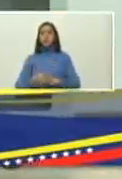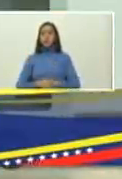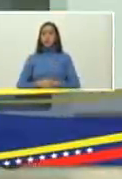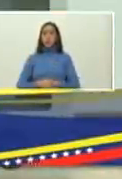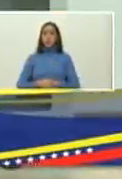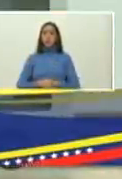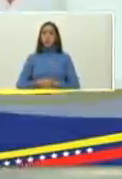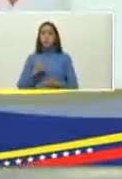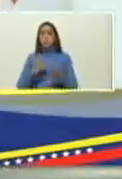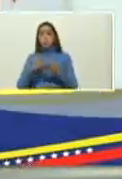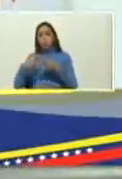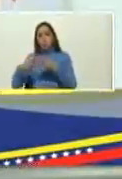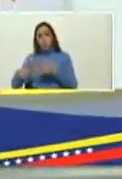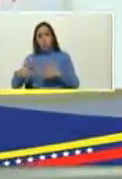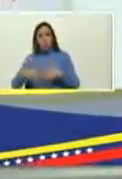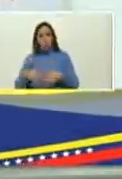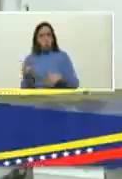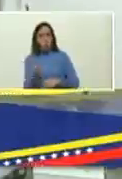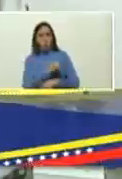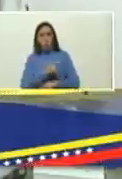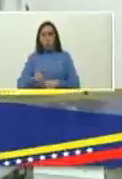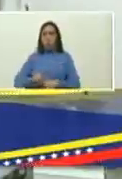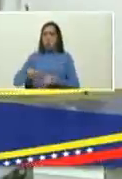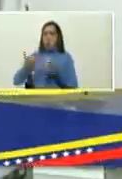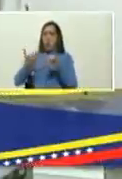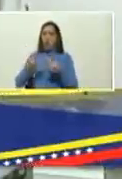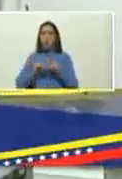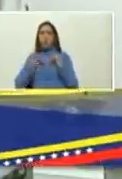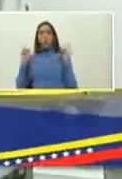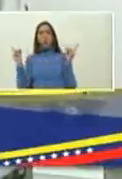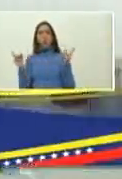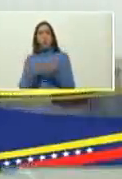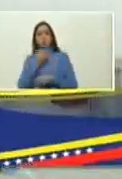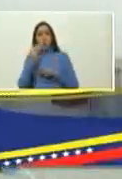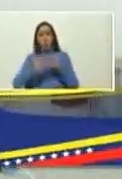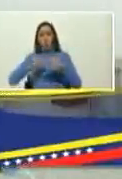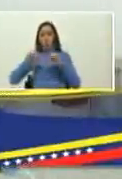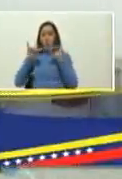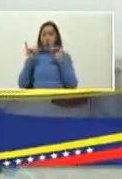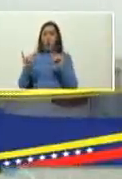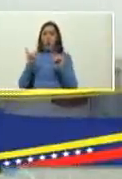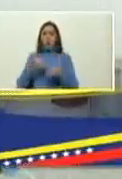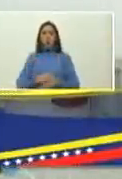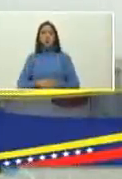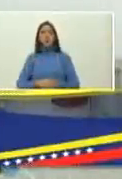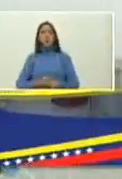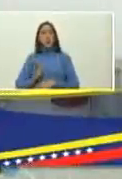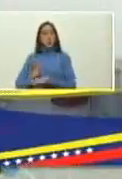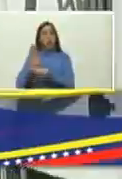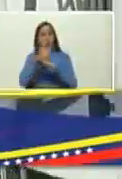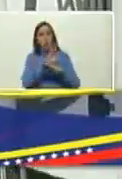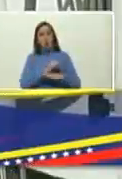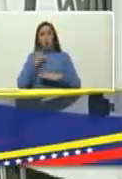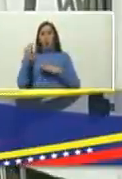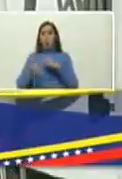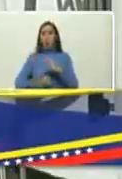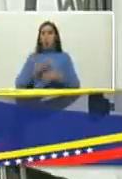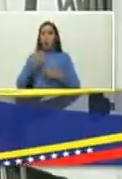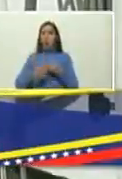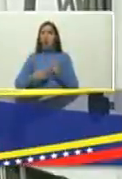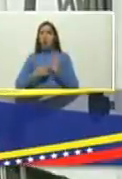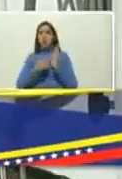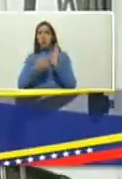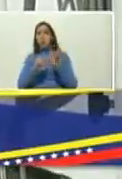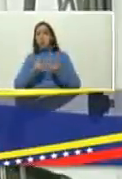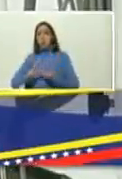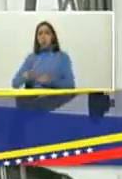empresa externa fueron el mismo departamento de ingeniería de infraestructura del seguro social quienes hicieron posible esta obra que